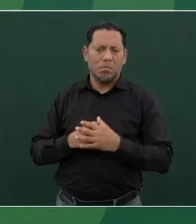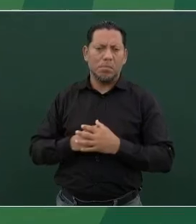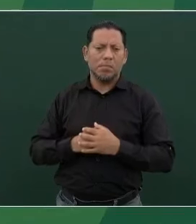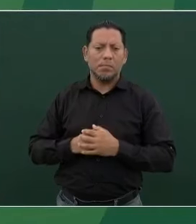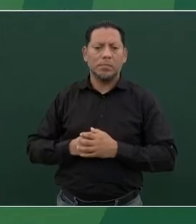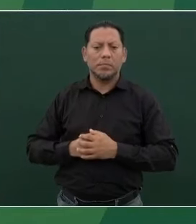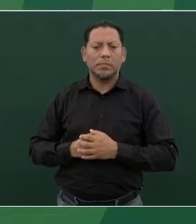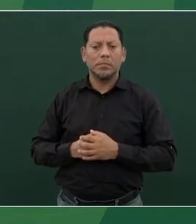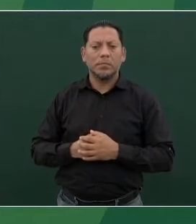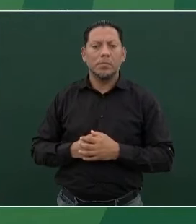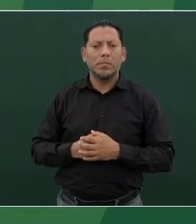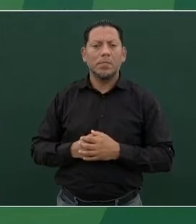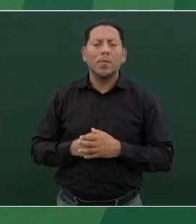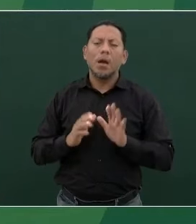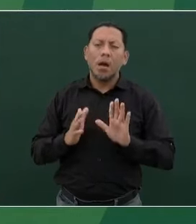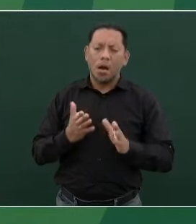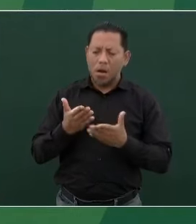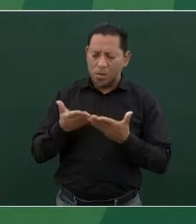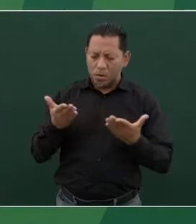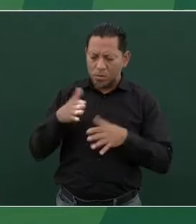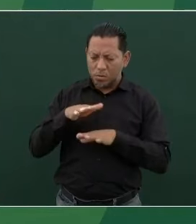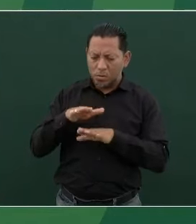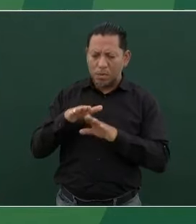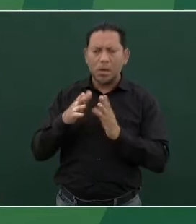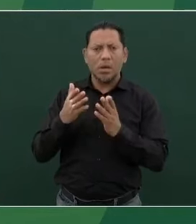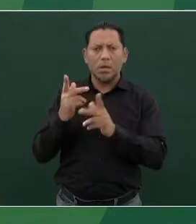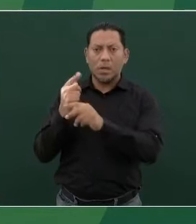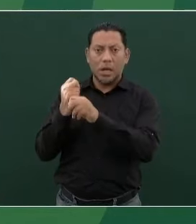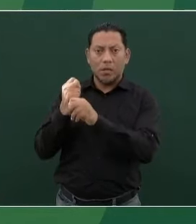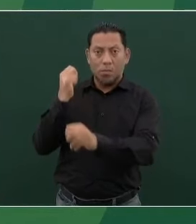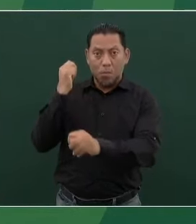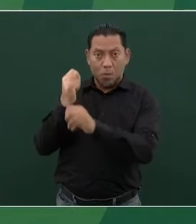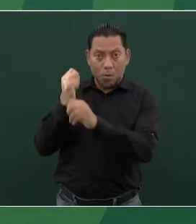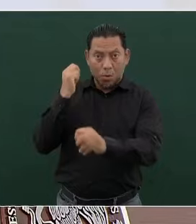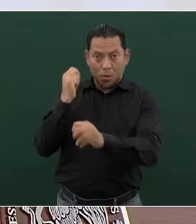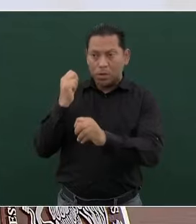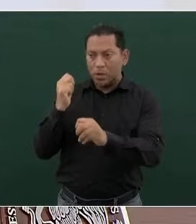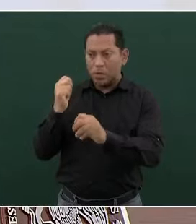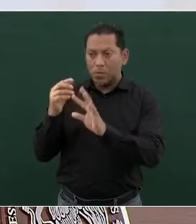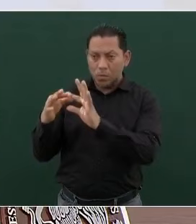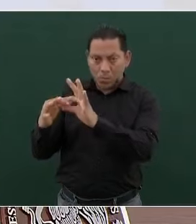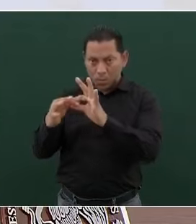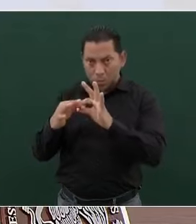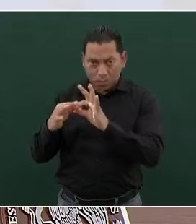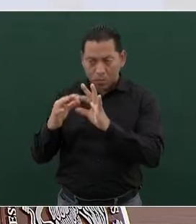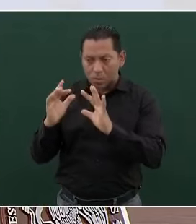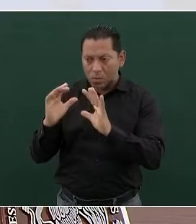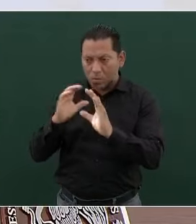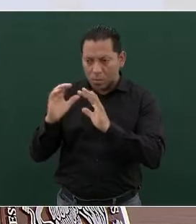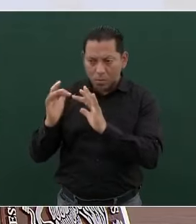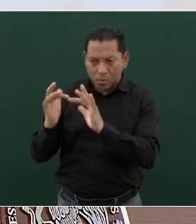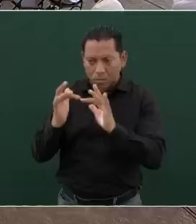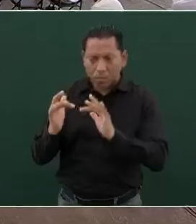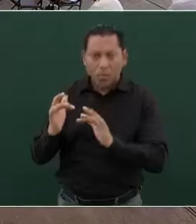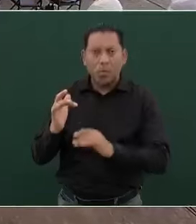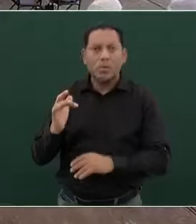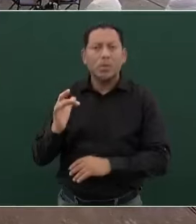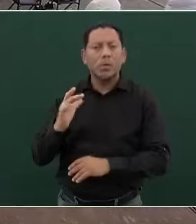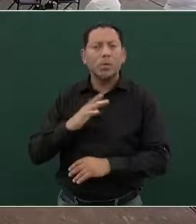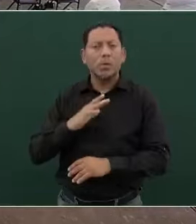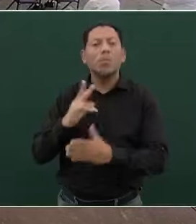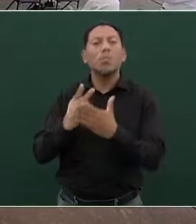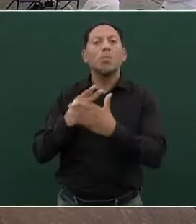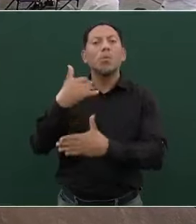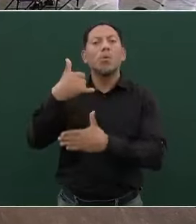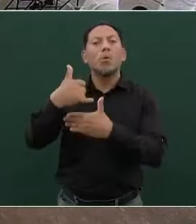Y en cuanto a comunicaciones, tenemos el